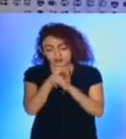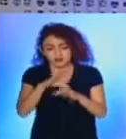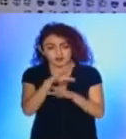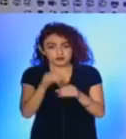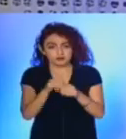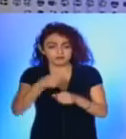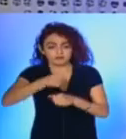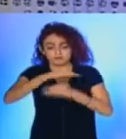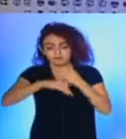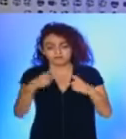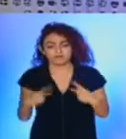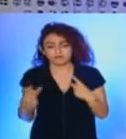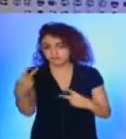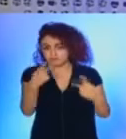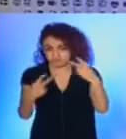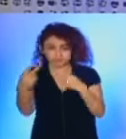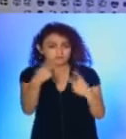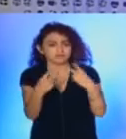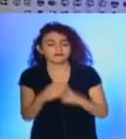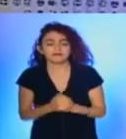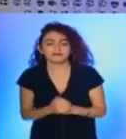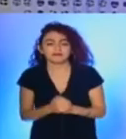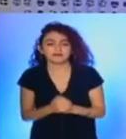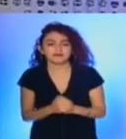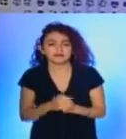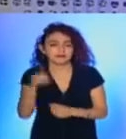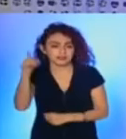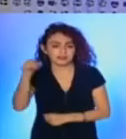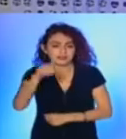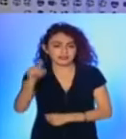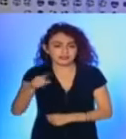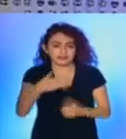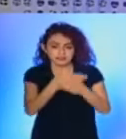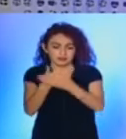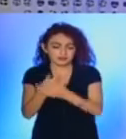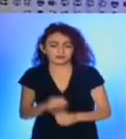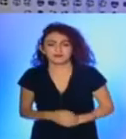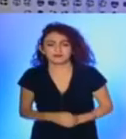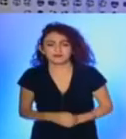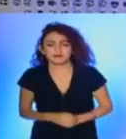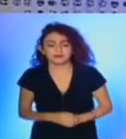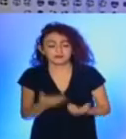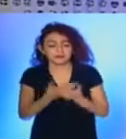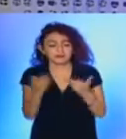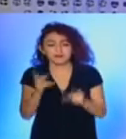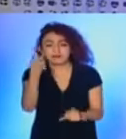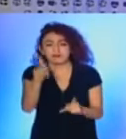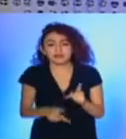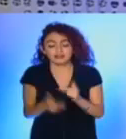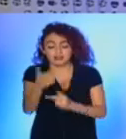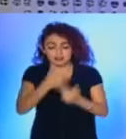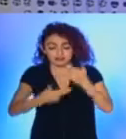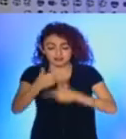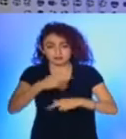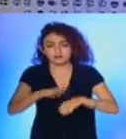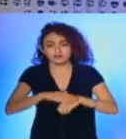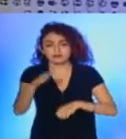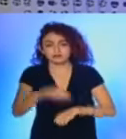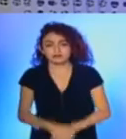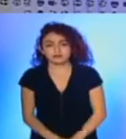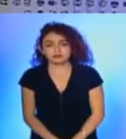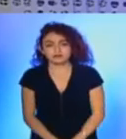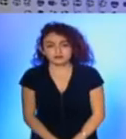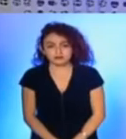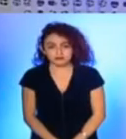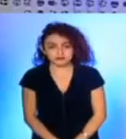información. Un saludo a las personas quienes nos siguen. en el oriente del estado. Nosotros hacemos una pausa, regresamos con